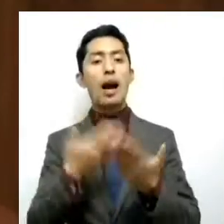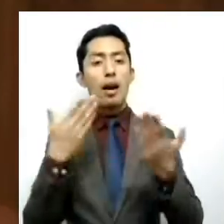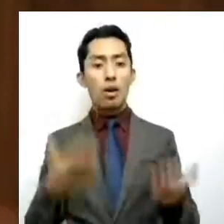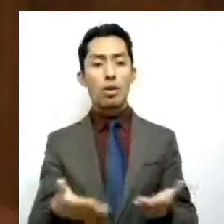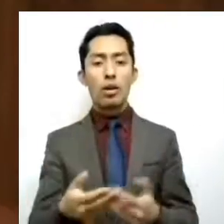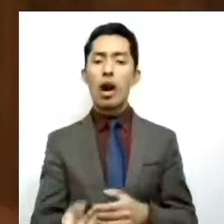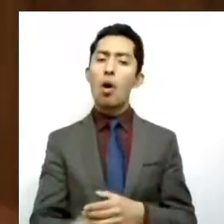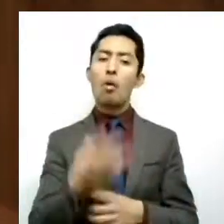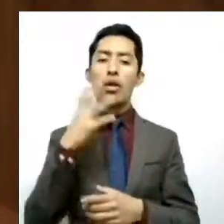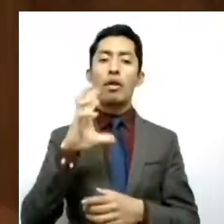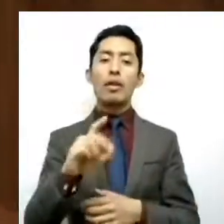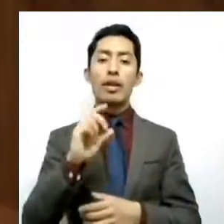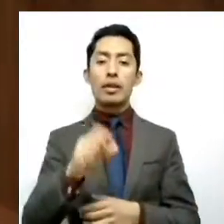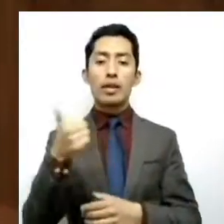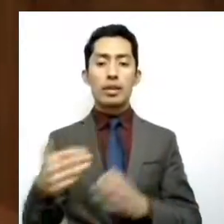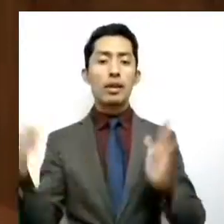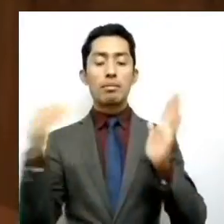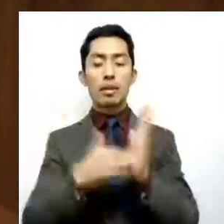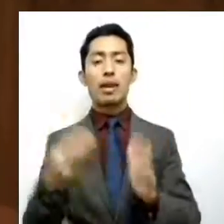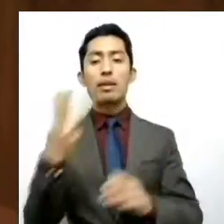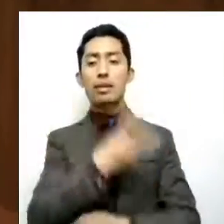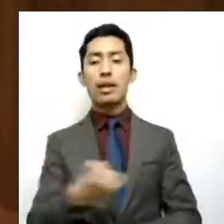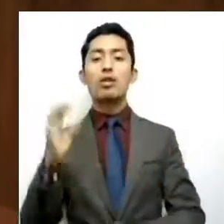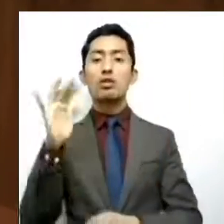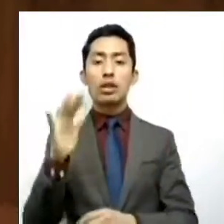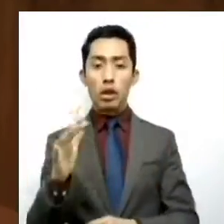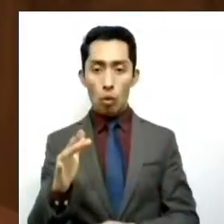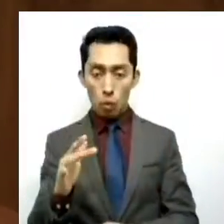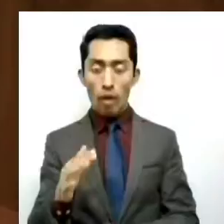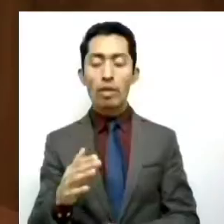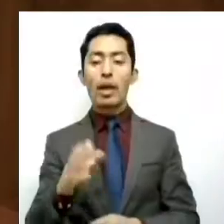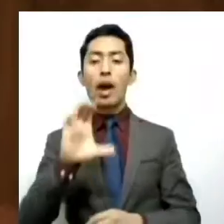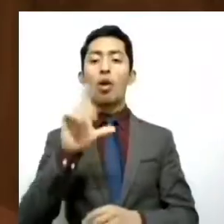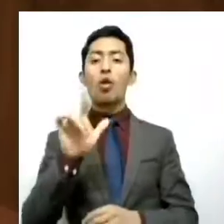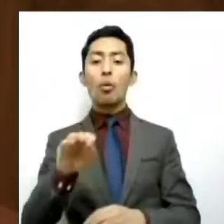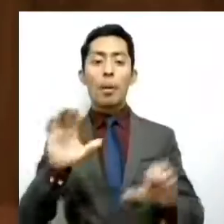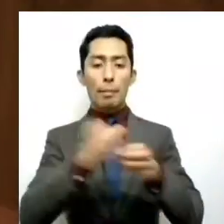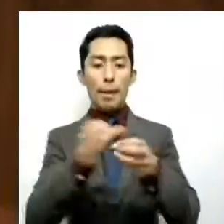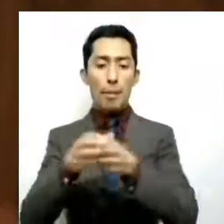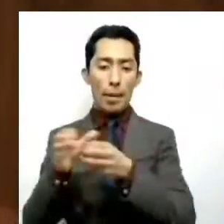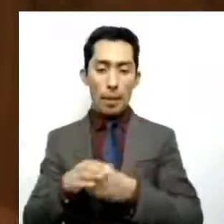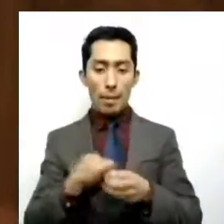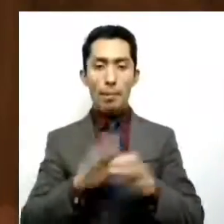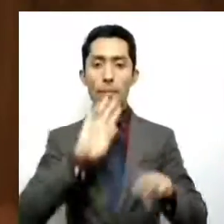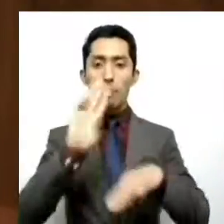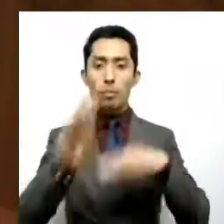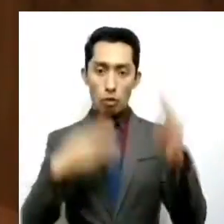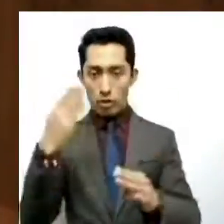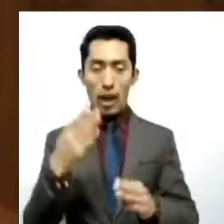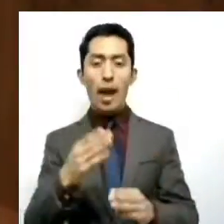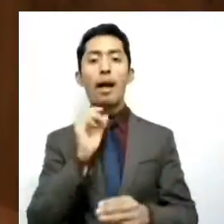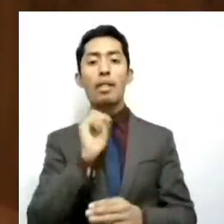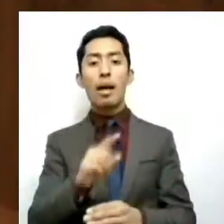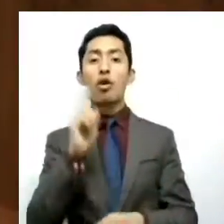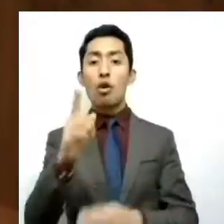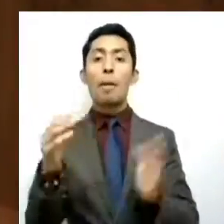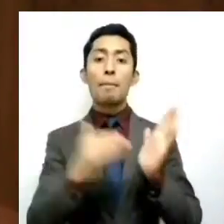36,350 clubes distribuidos por el mundo y con más de 1